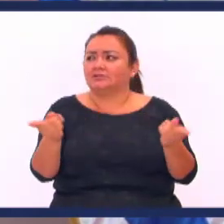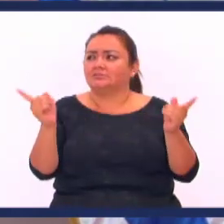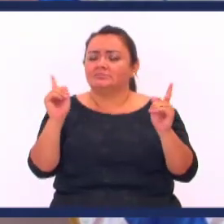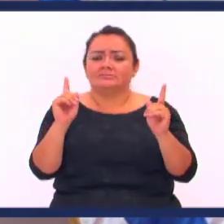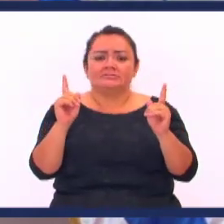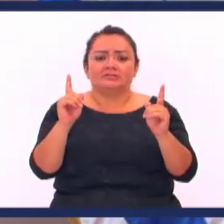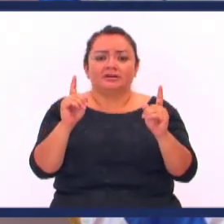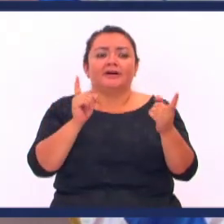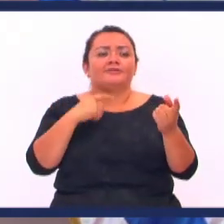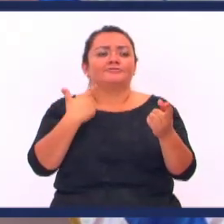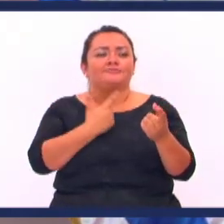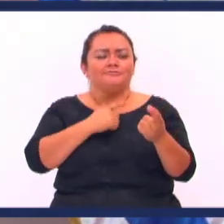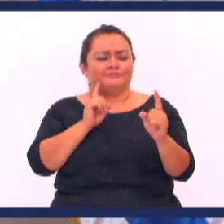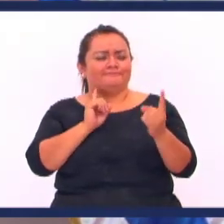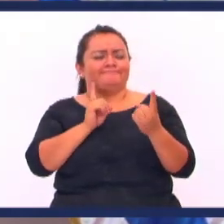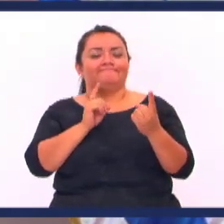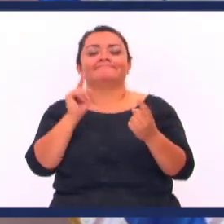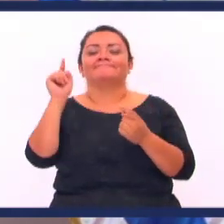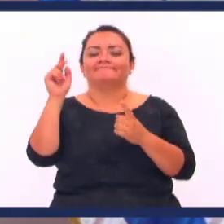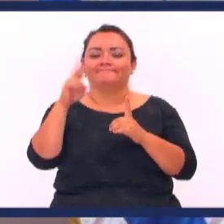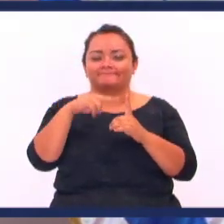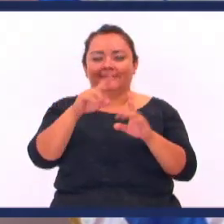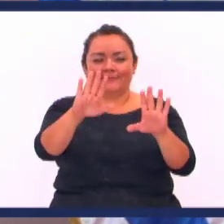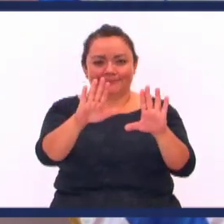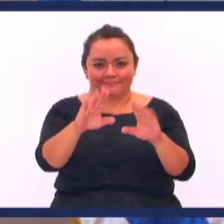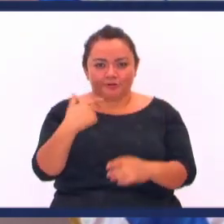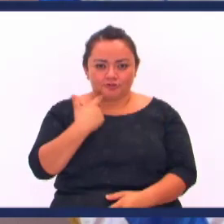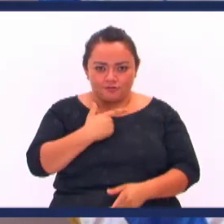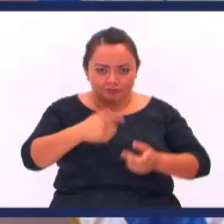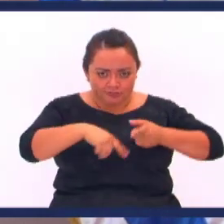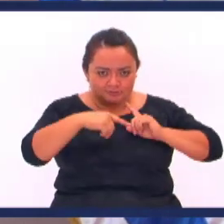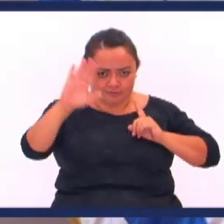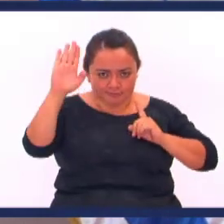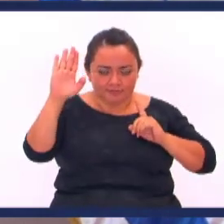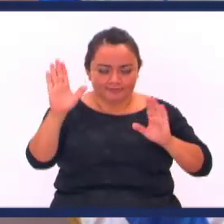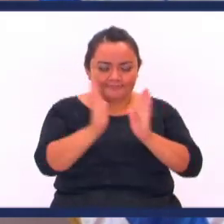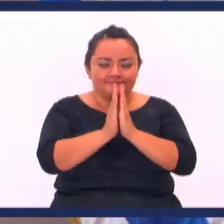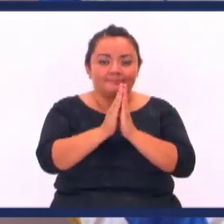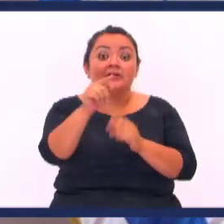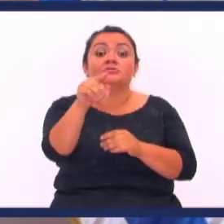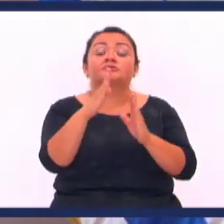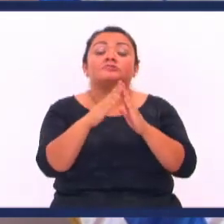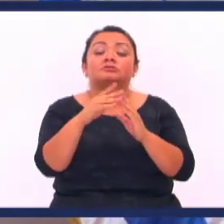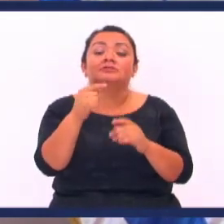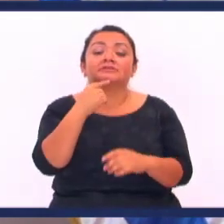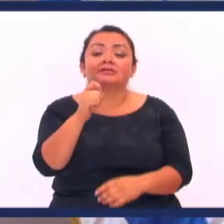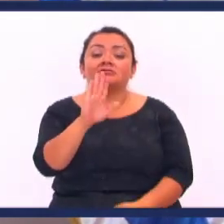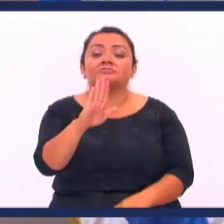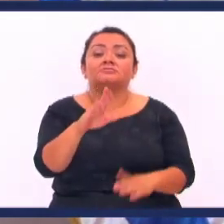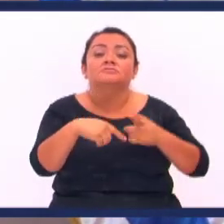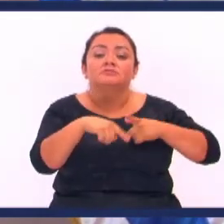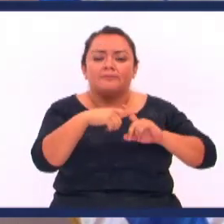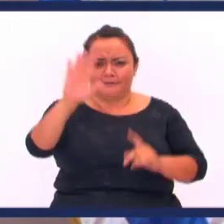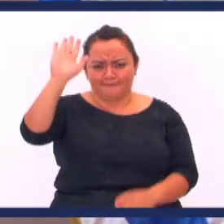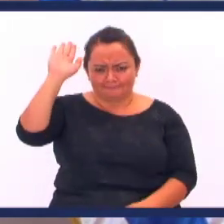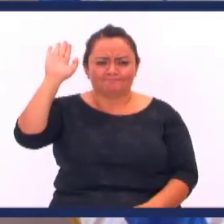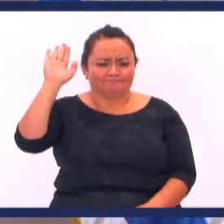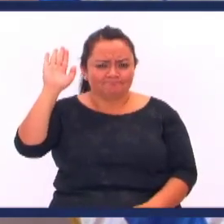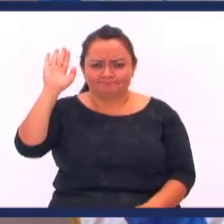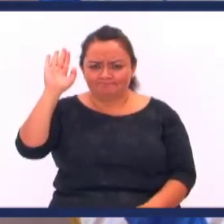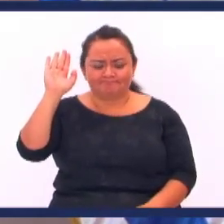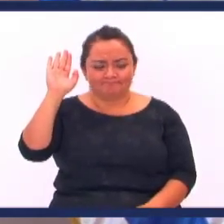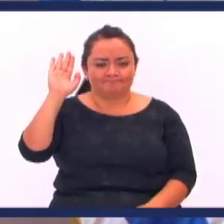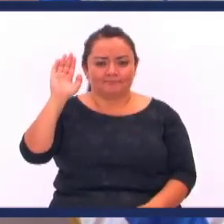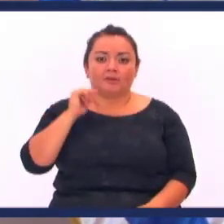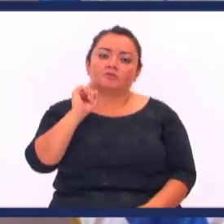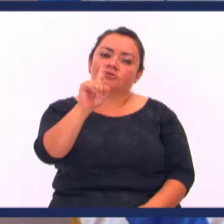características O cualidades de Cristo Yo quiero que se haga Un examen ¿Cuántos somos cristianos Acá? Había en casa ¿Cuántos son cristianos En casa? Levante la mano Si eso es